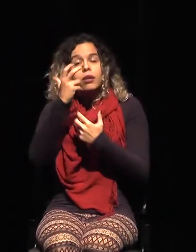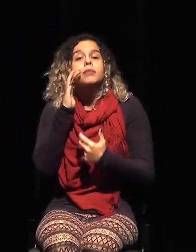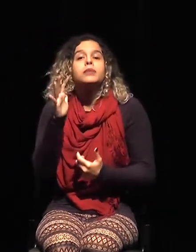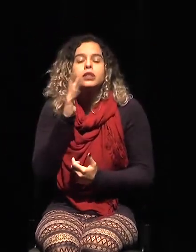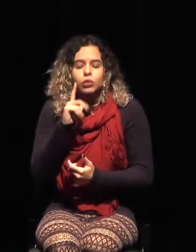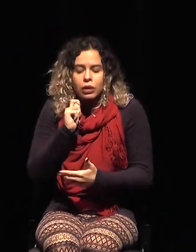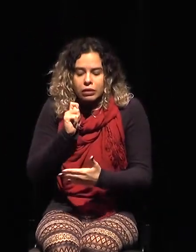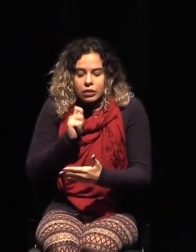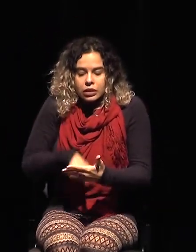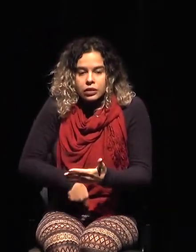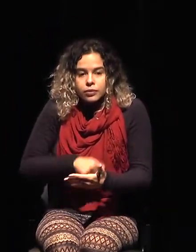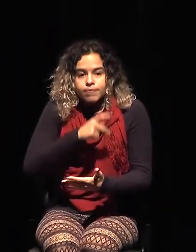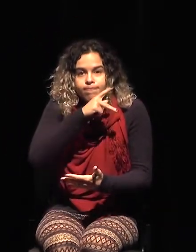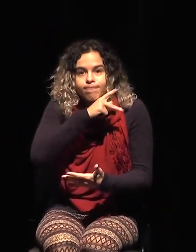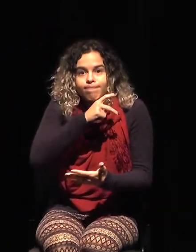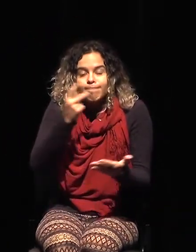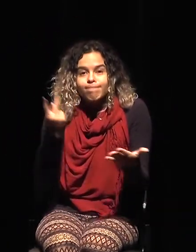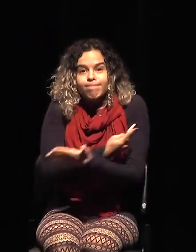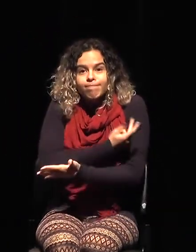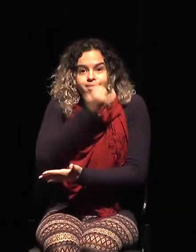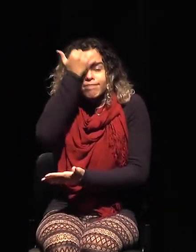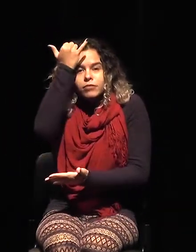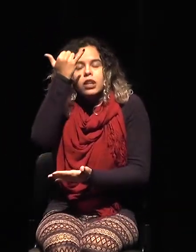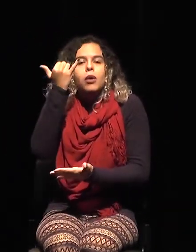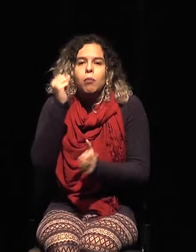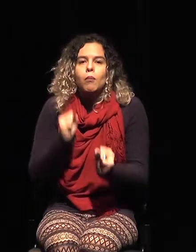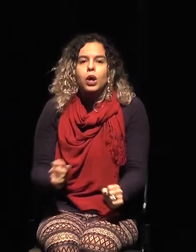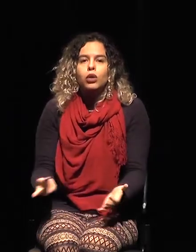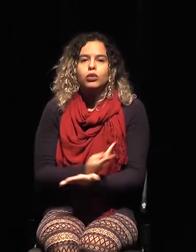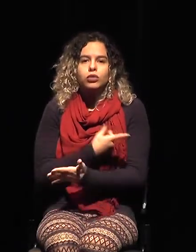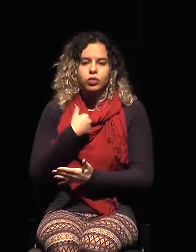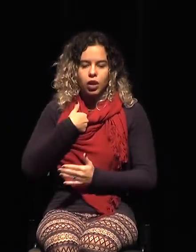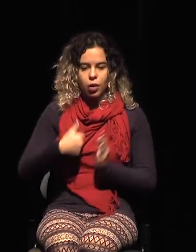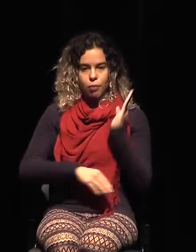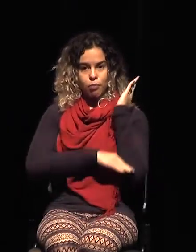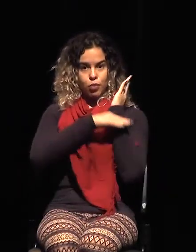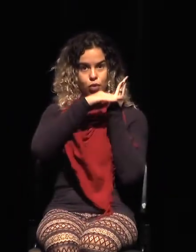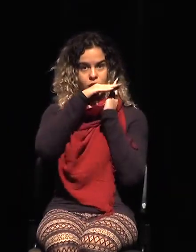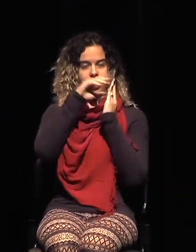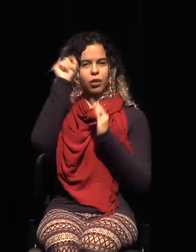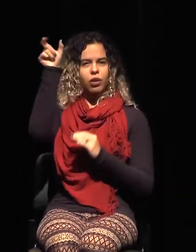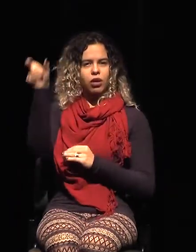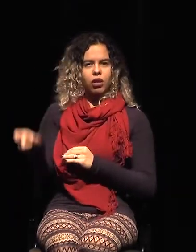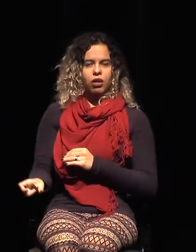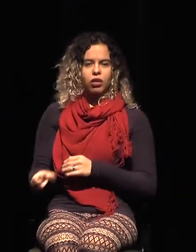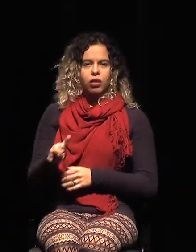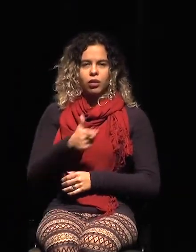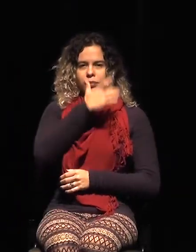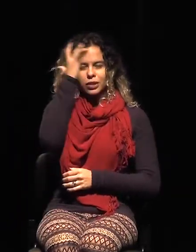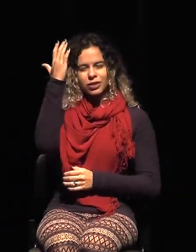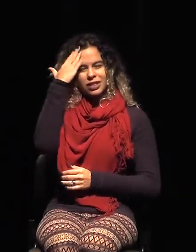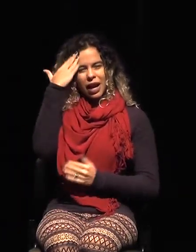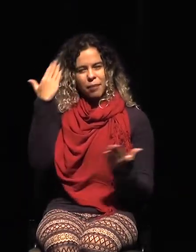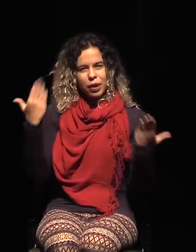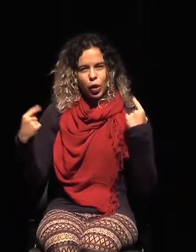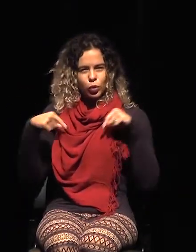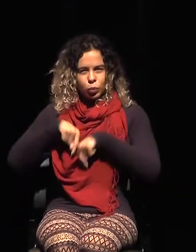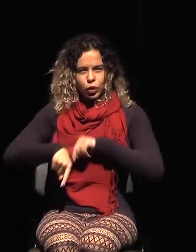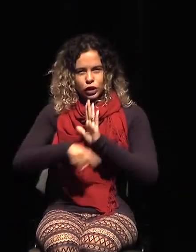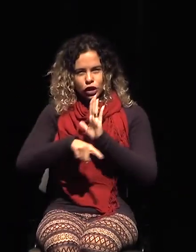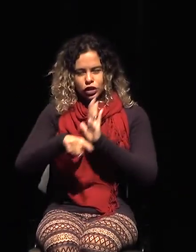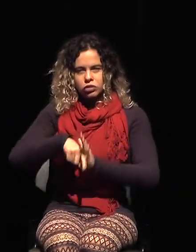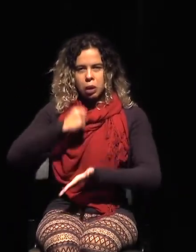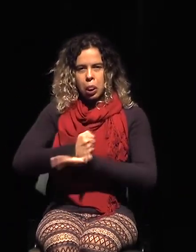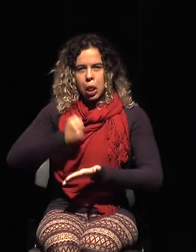hacer con que aquel burócrata que tenemos aquella imagen, aquella antropología tan negativa, se vea responsable durante